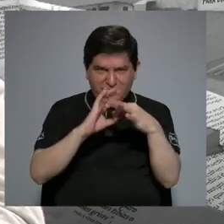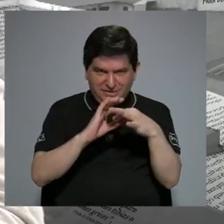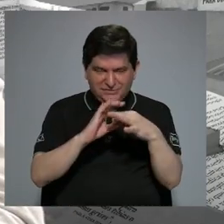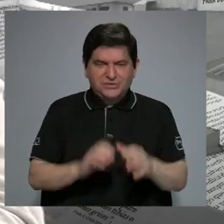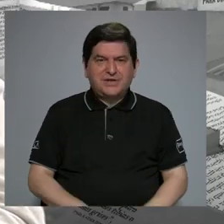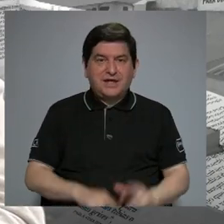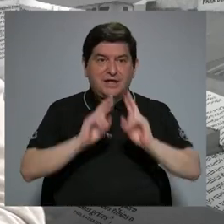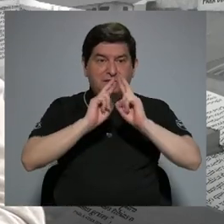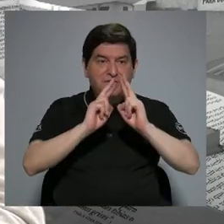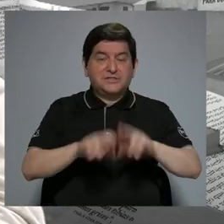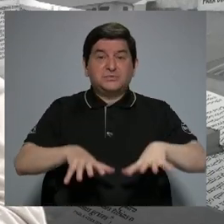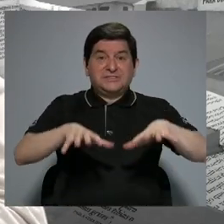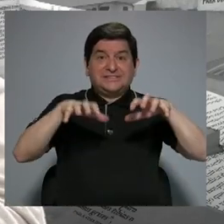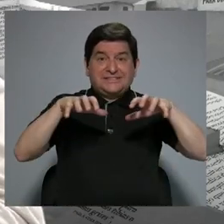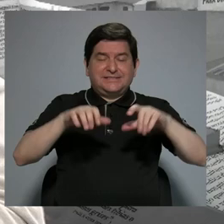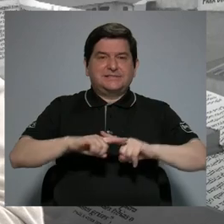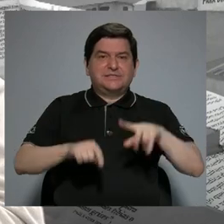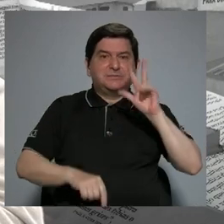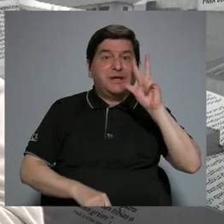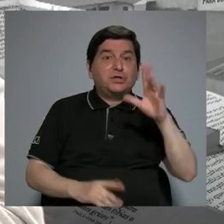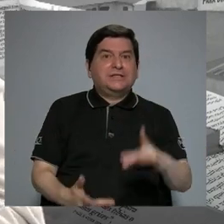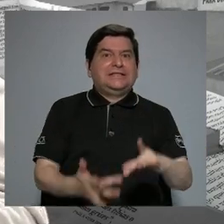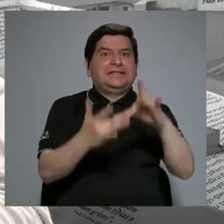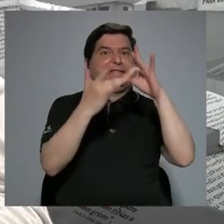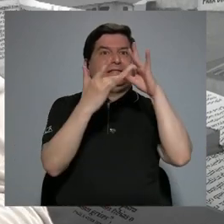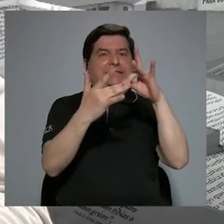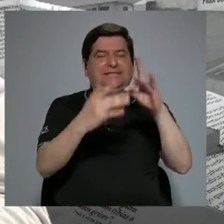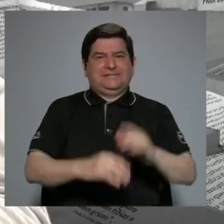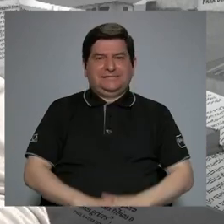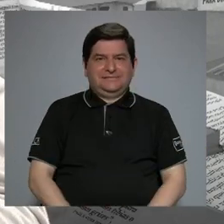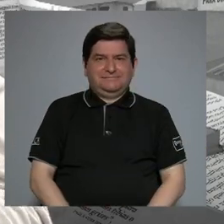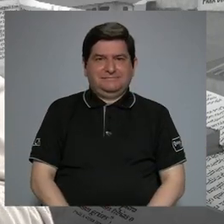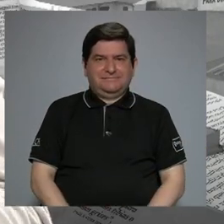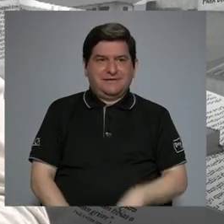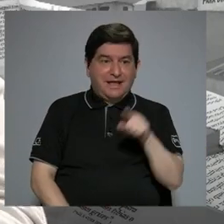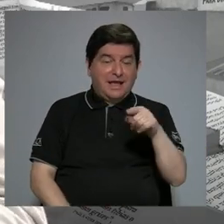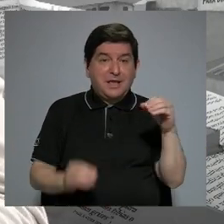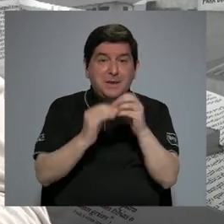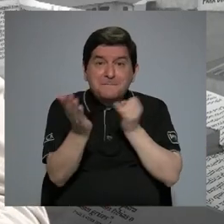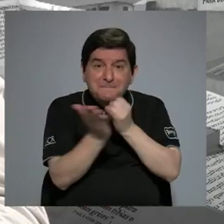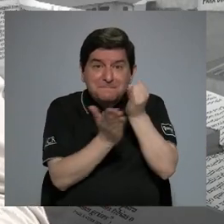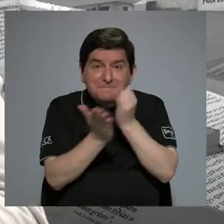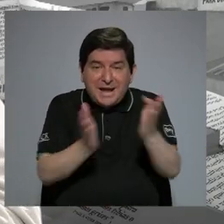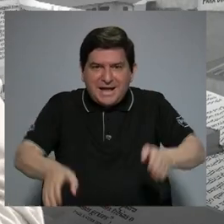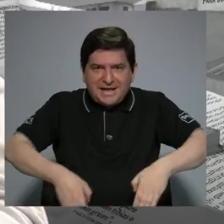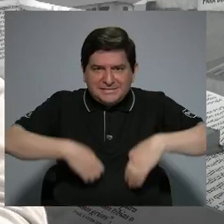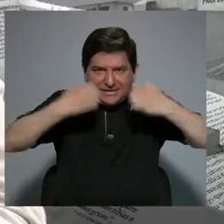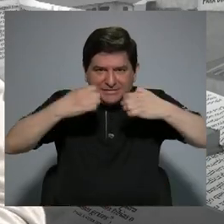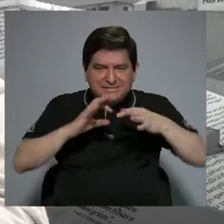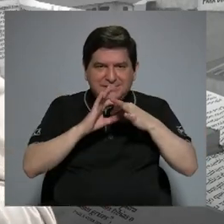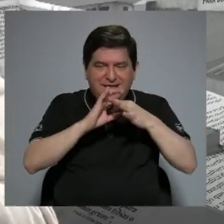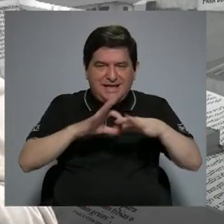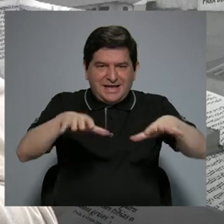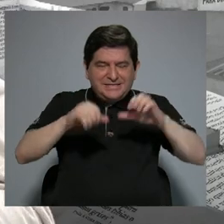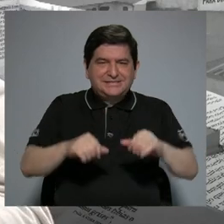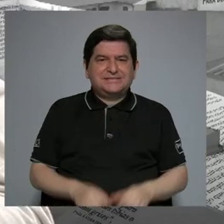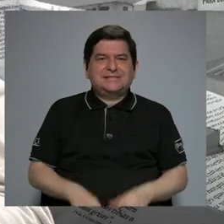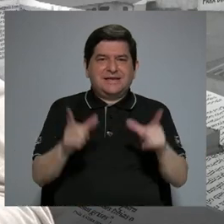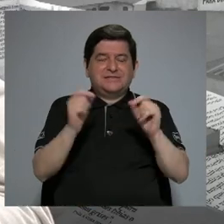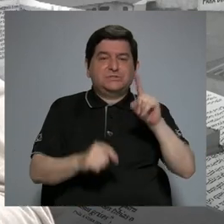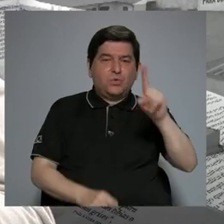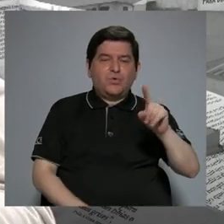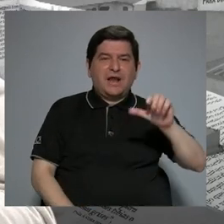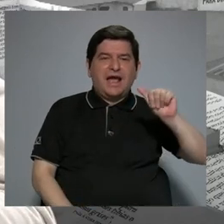la respuesta al estrés, pero hay tres en particular que es donde más investigación hay en torno a la relación estrés-cáncer. Una es la